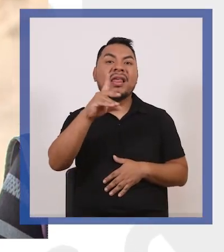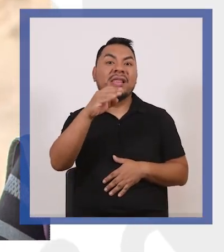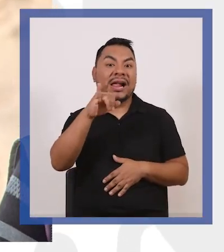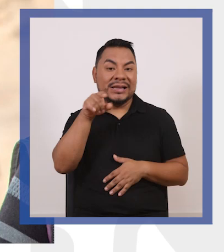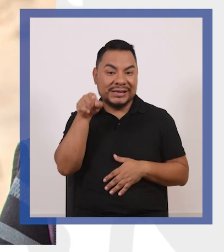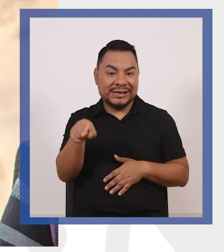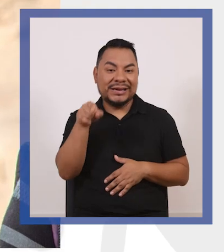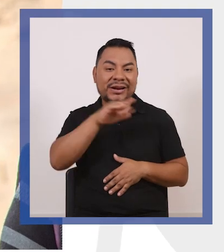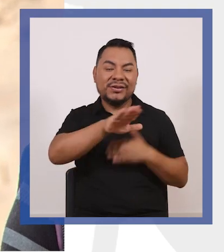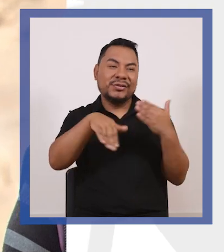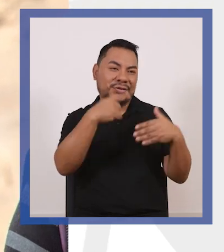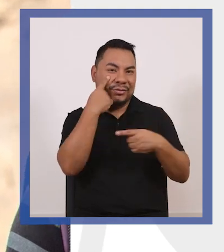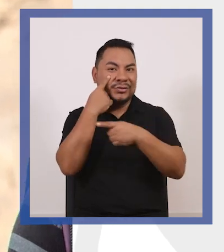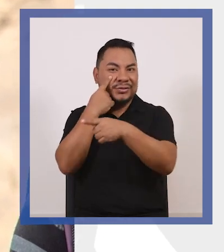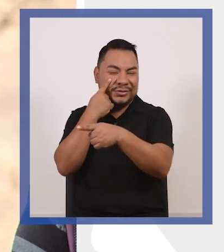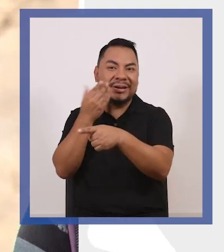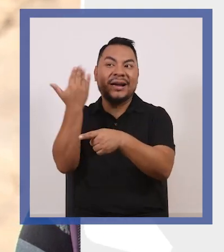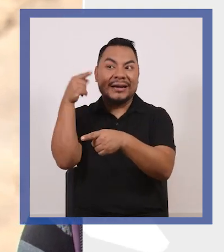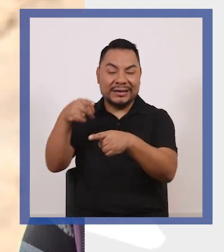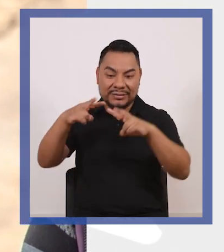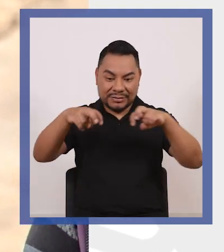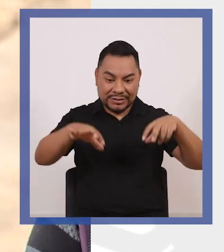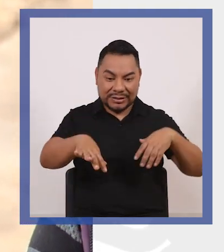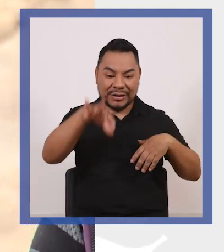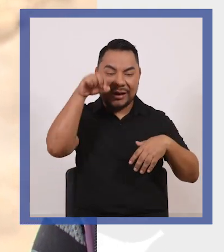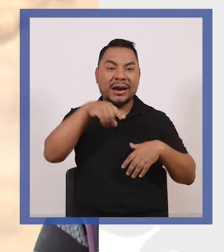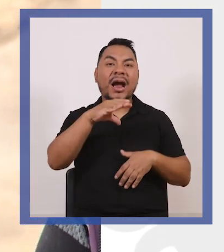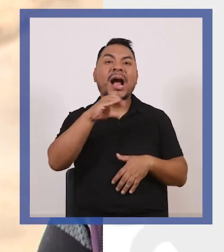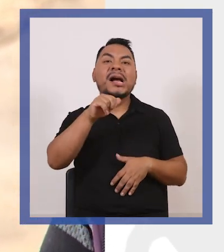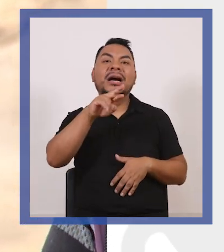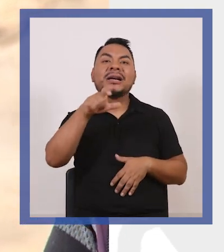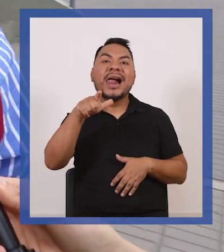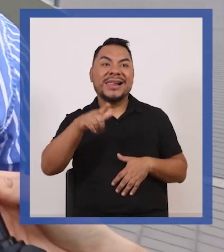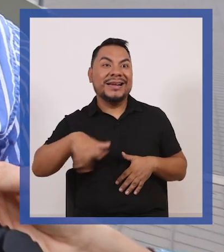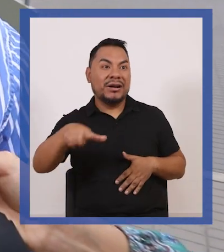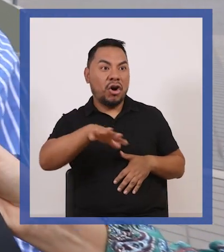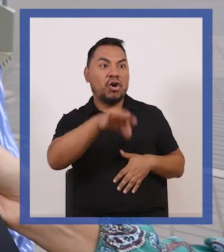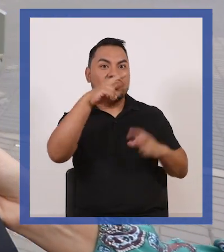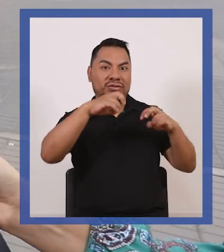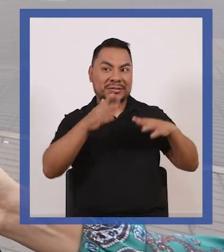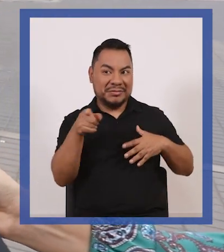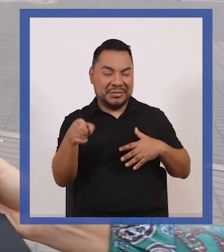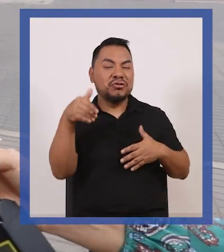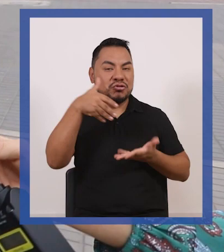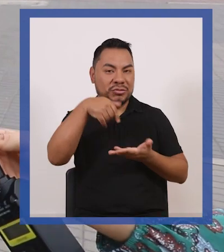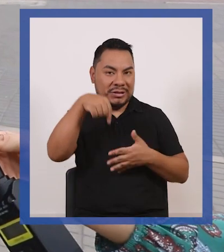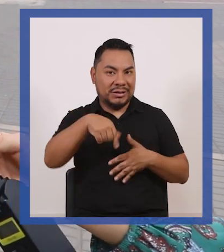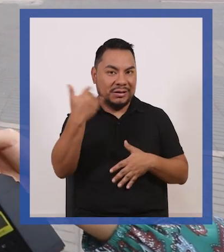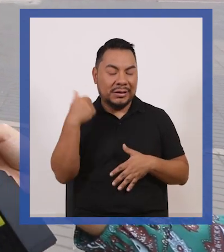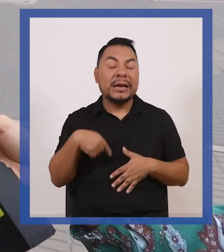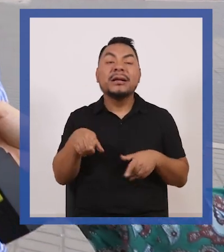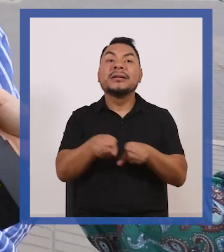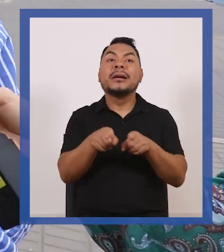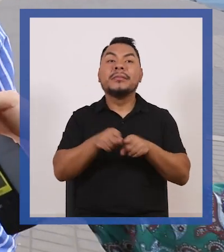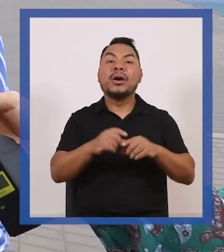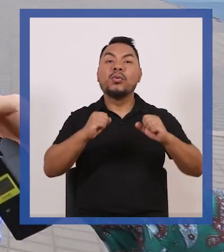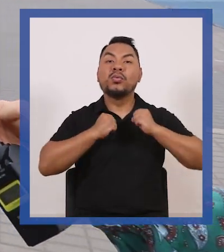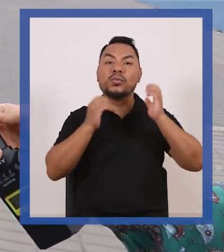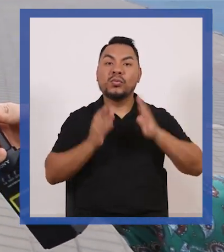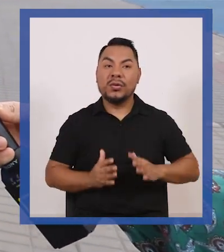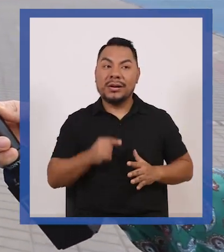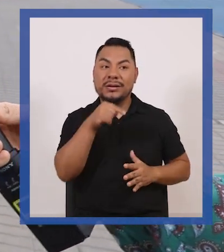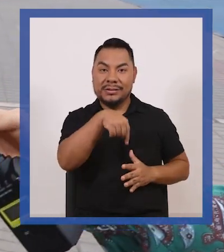es la que todos lo conocemos como la que ha descubrido el tema de Caral también a nivel deportivo tenemos una